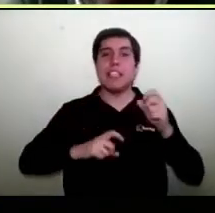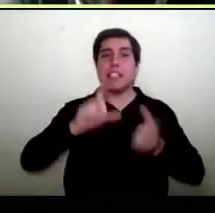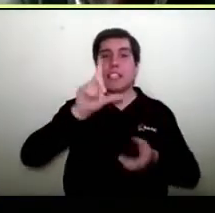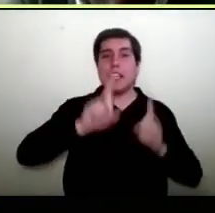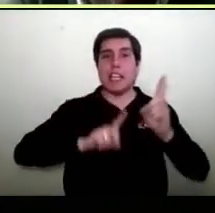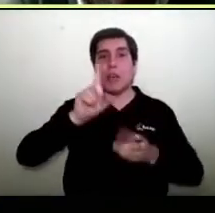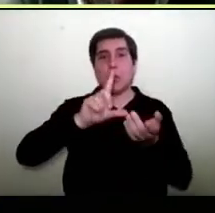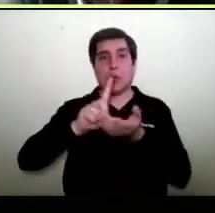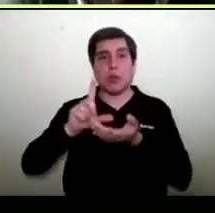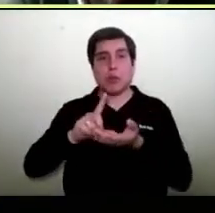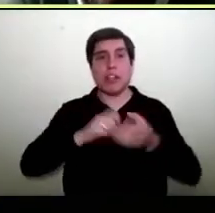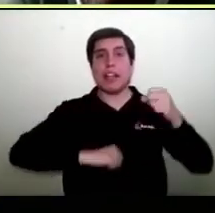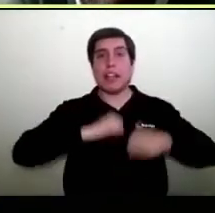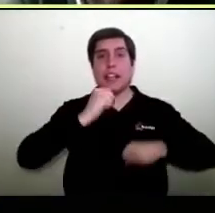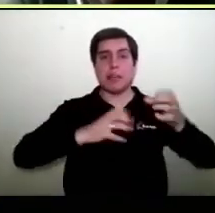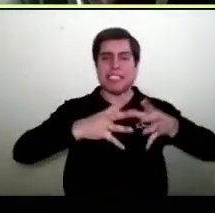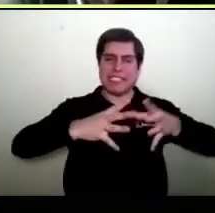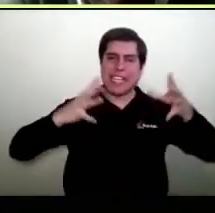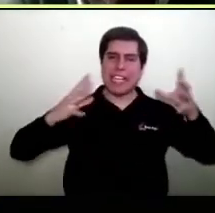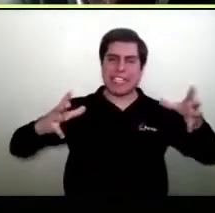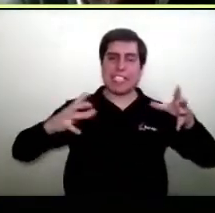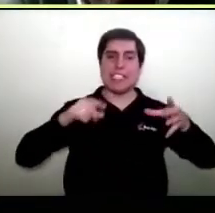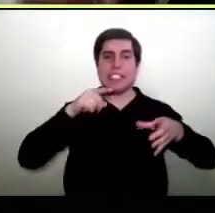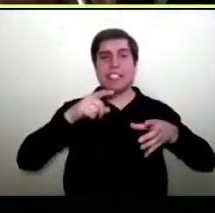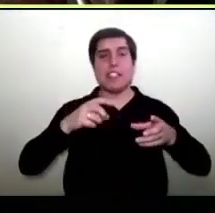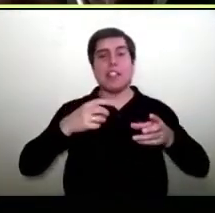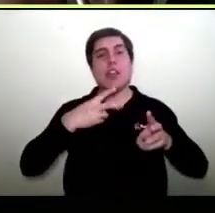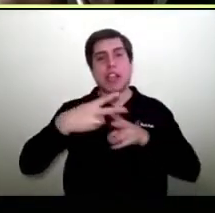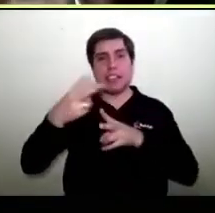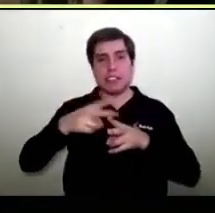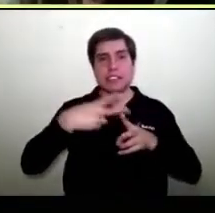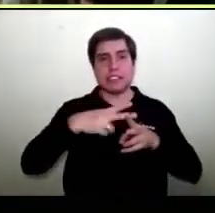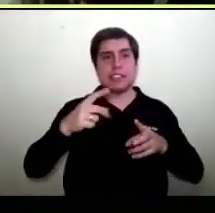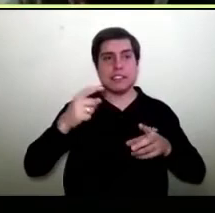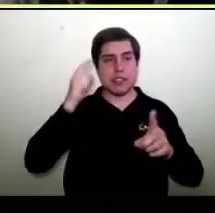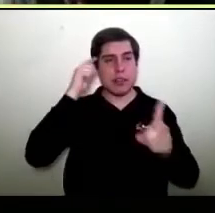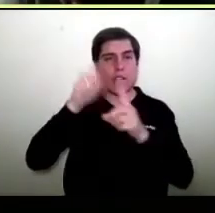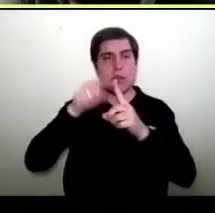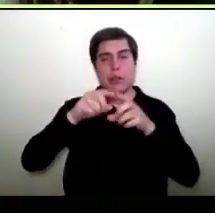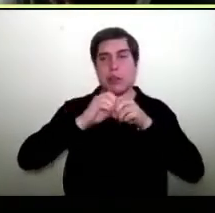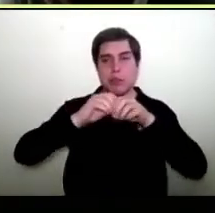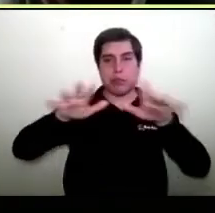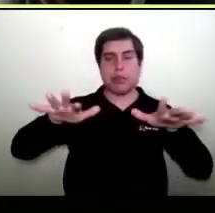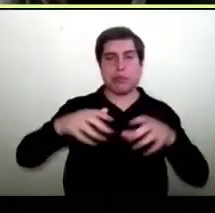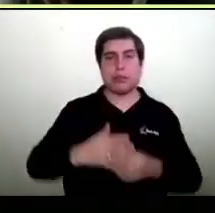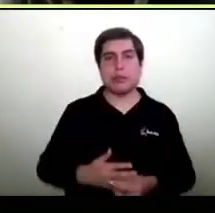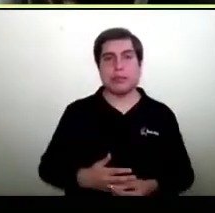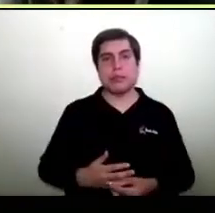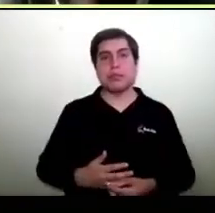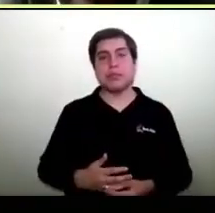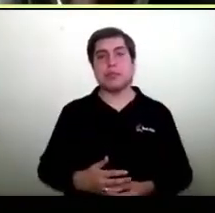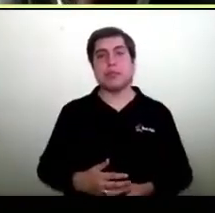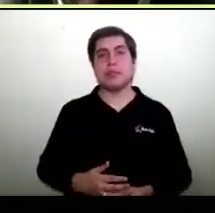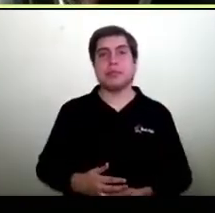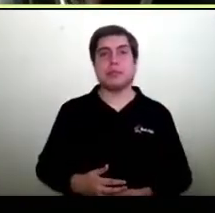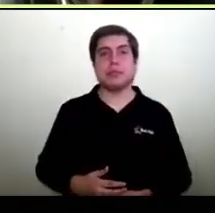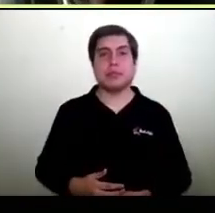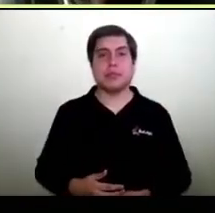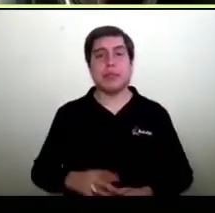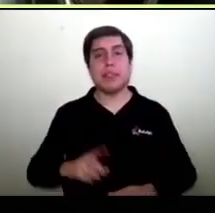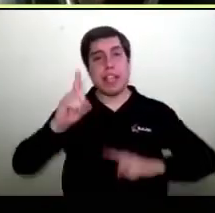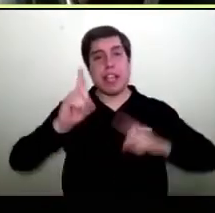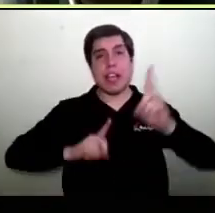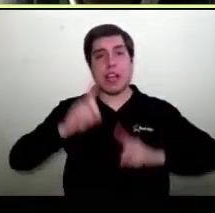haciendo esfuerzo de responsabilidad empresarial, creando Marketplace. que, sí, la pregunta a esa es ¿hay empresas?